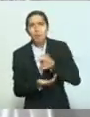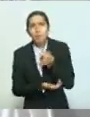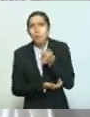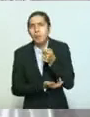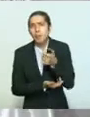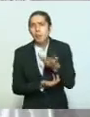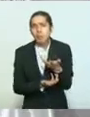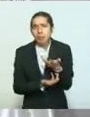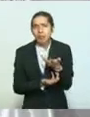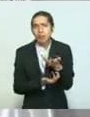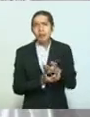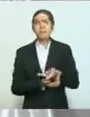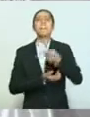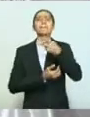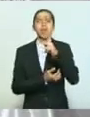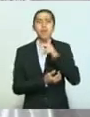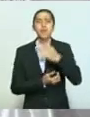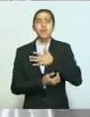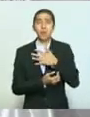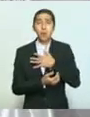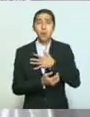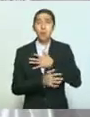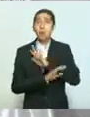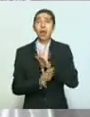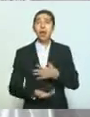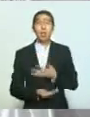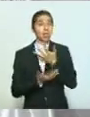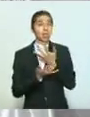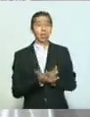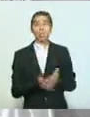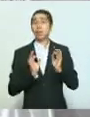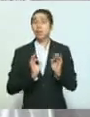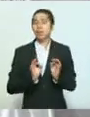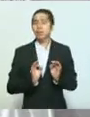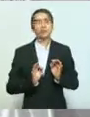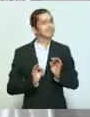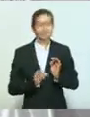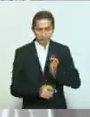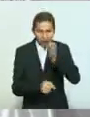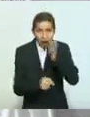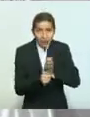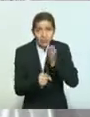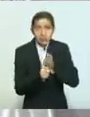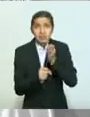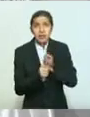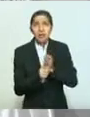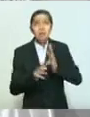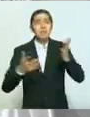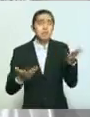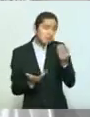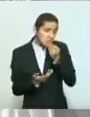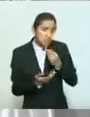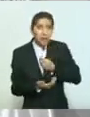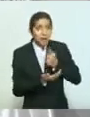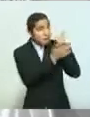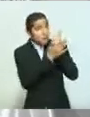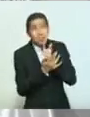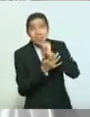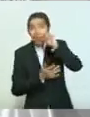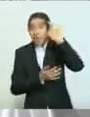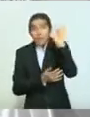no nos hemos quedado con los brazos cruzados. Hasta ahora, y sin la ayuda de la federación,